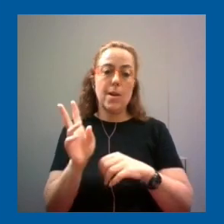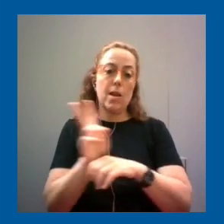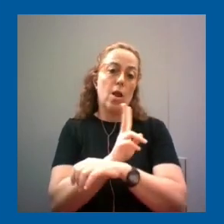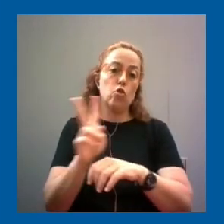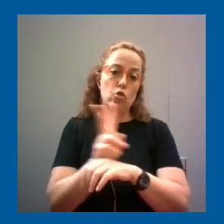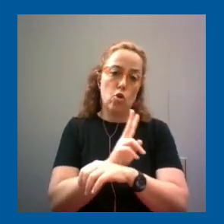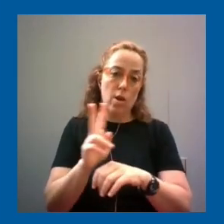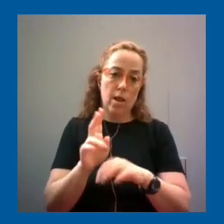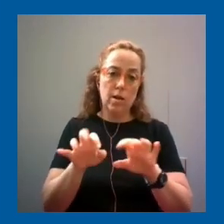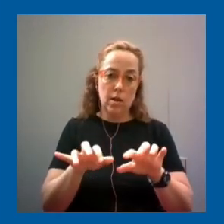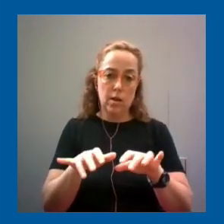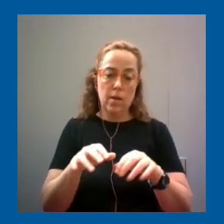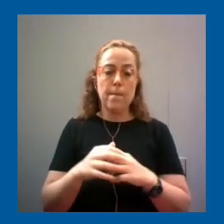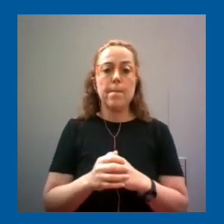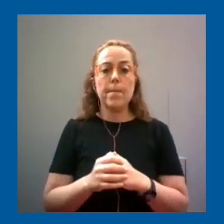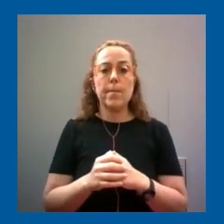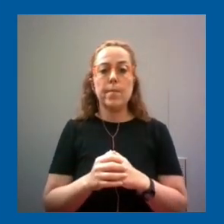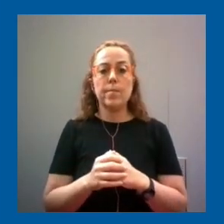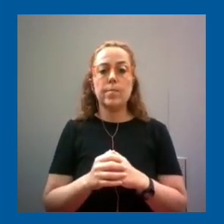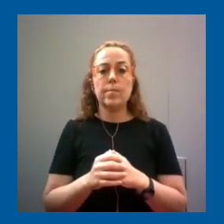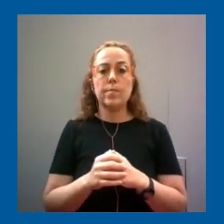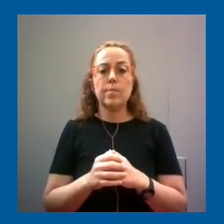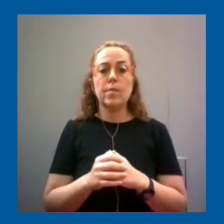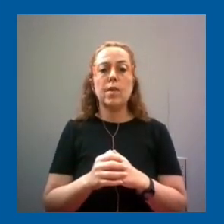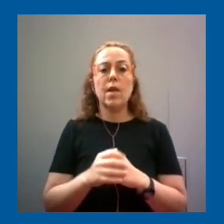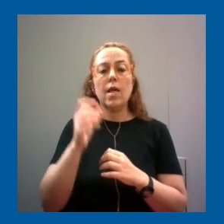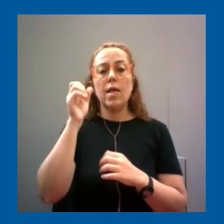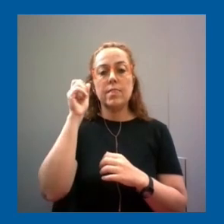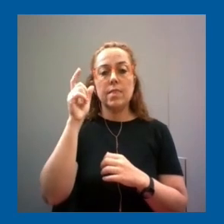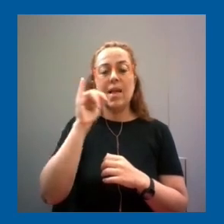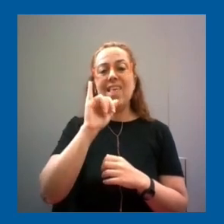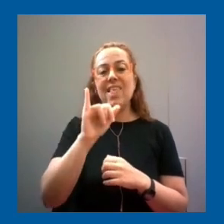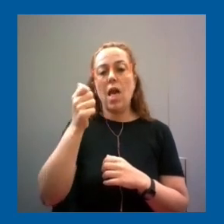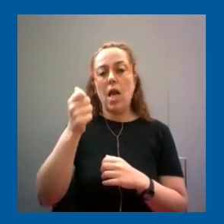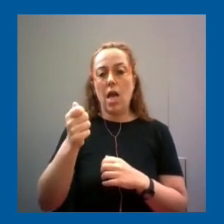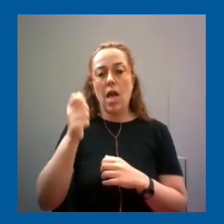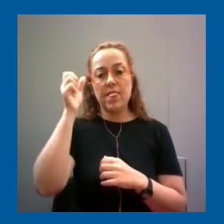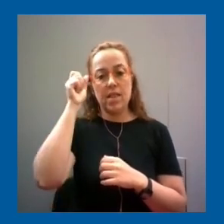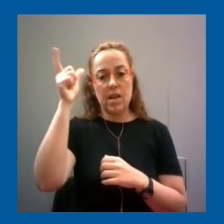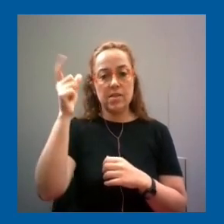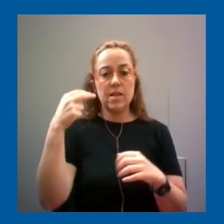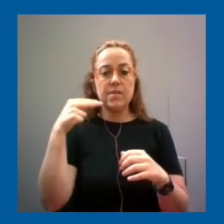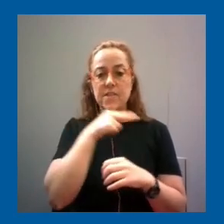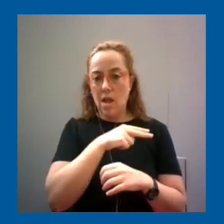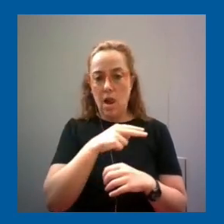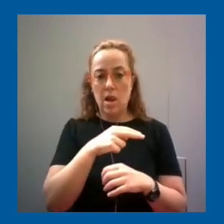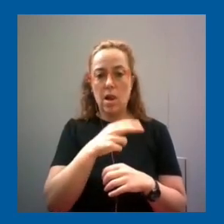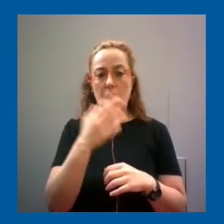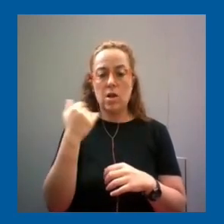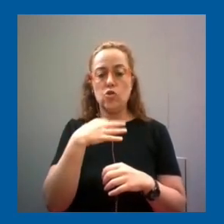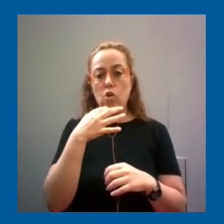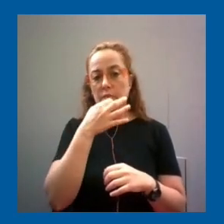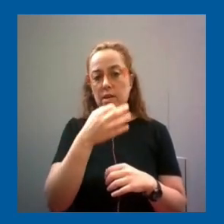Y por último, dentro de los ejemplos, la inteligencia artificial, que yo les venía diciendo a finales de año a mi equipo,